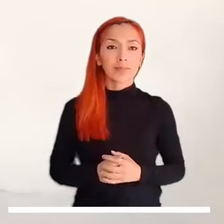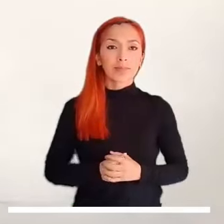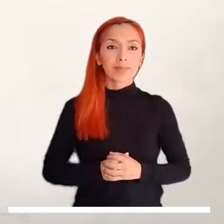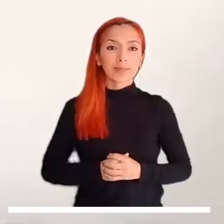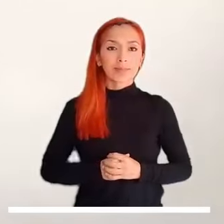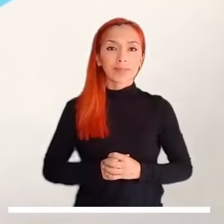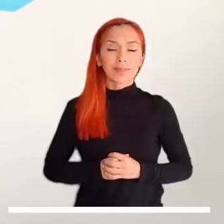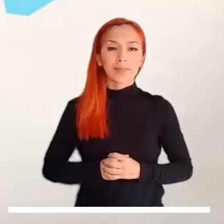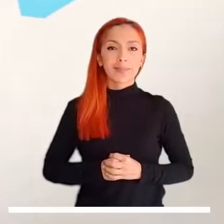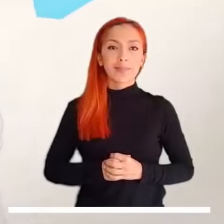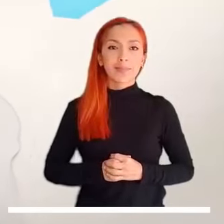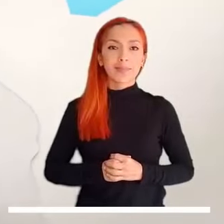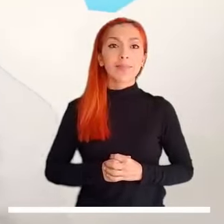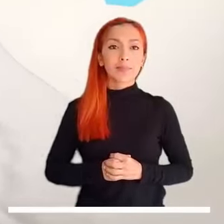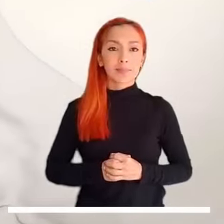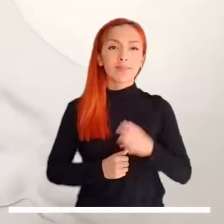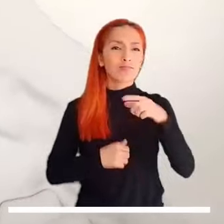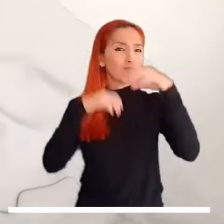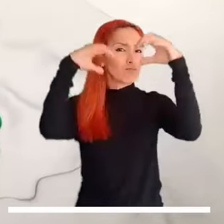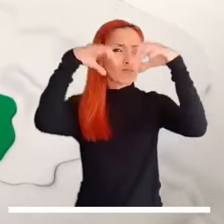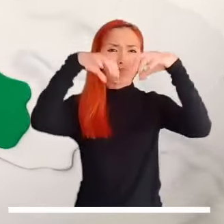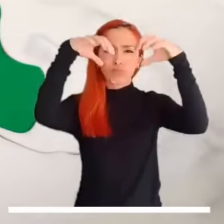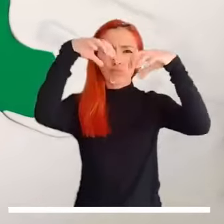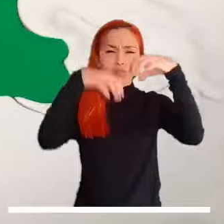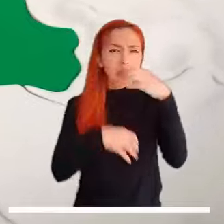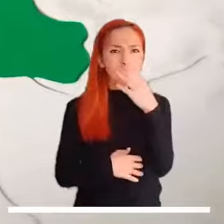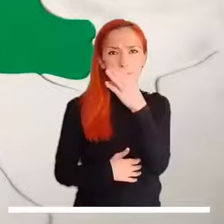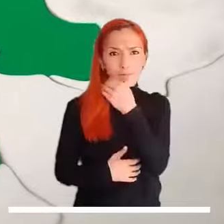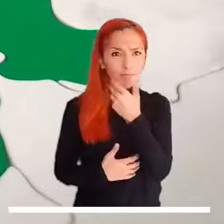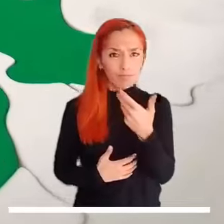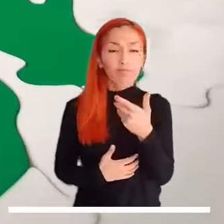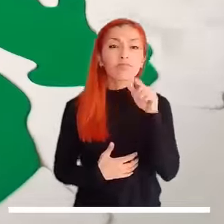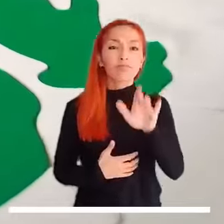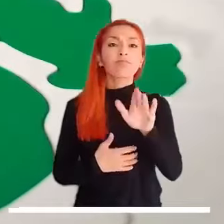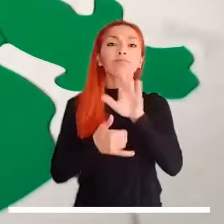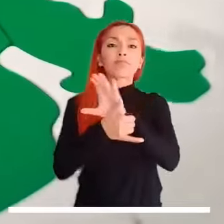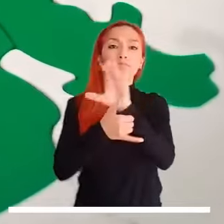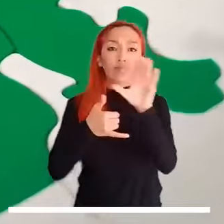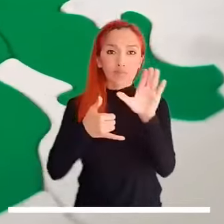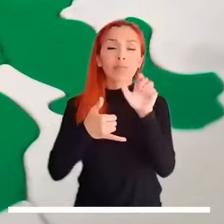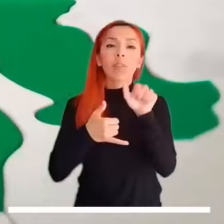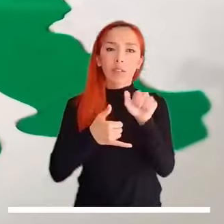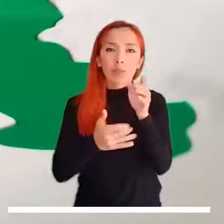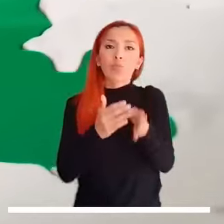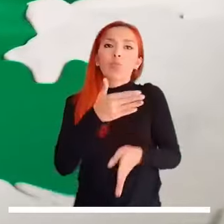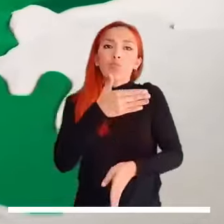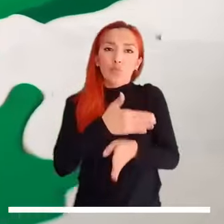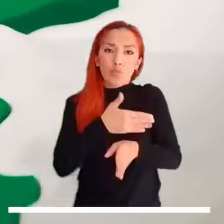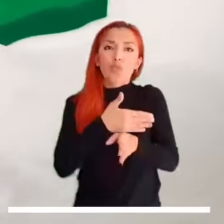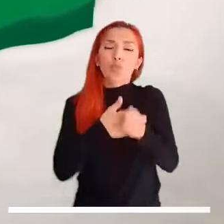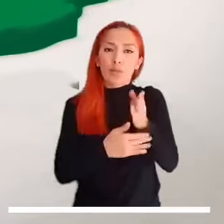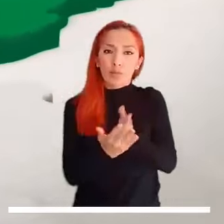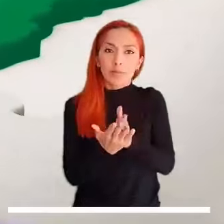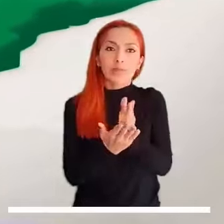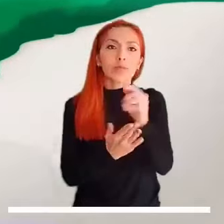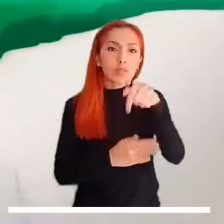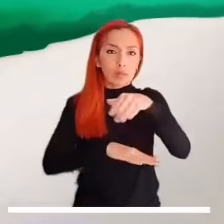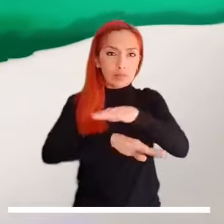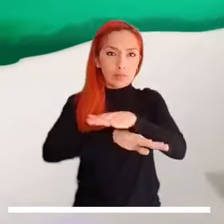Los tiempos de sequía por los que vienen transitando el Caribe se mantendrán estables durante las horas de la tarde.